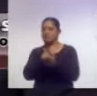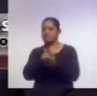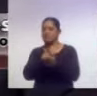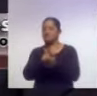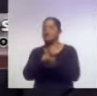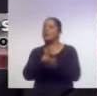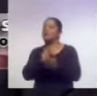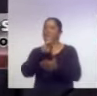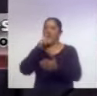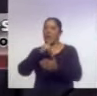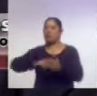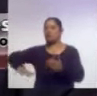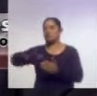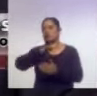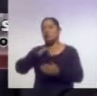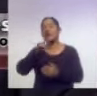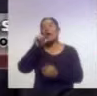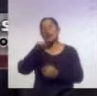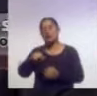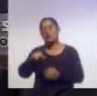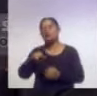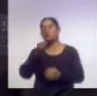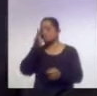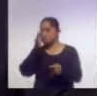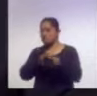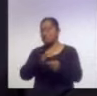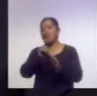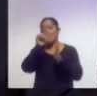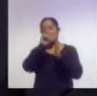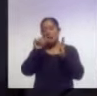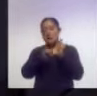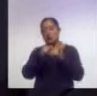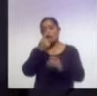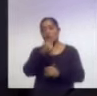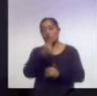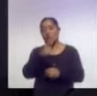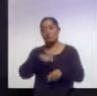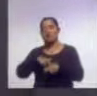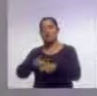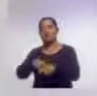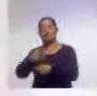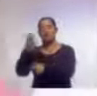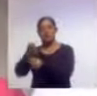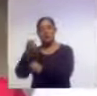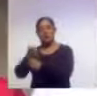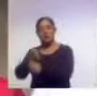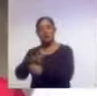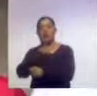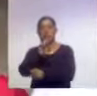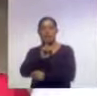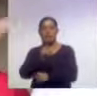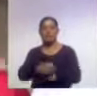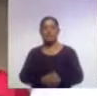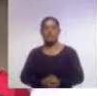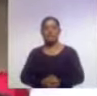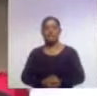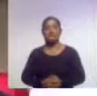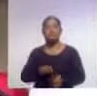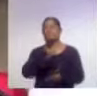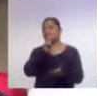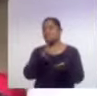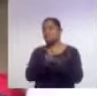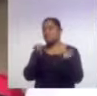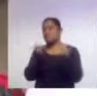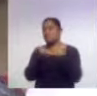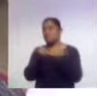y con esto dar cumplimiento al artículo 1 y al transitorio quinto de la referida ley. Agregó que realizan también la